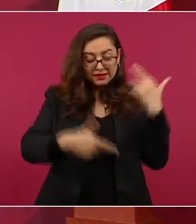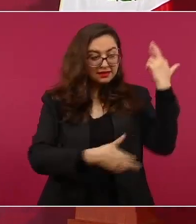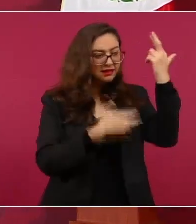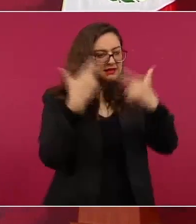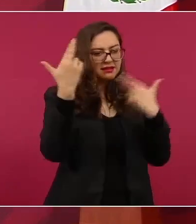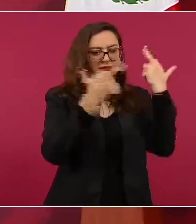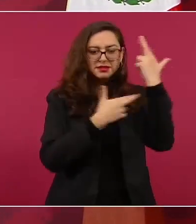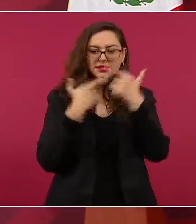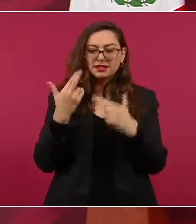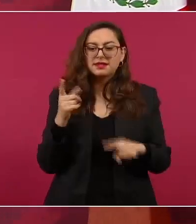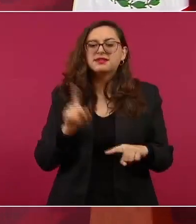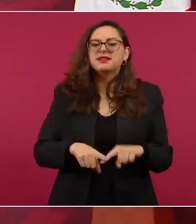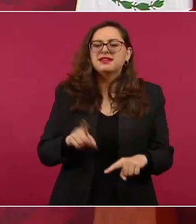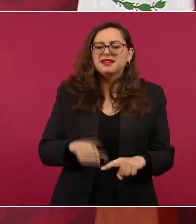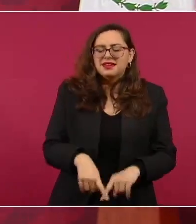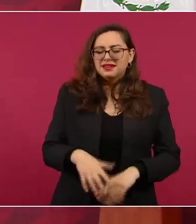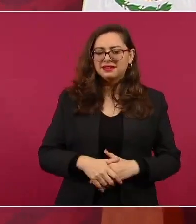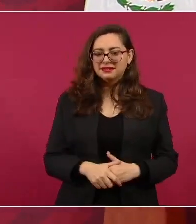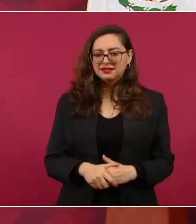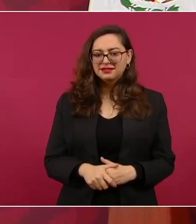Pues nadie,